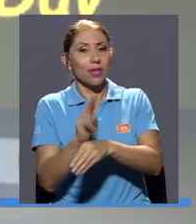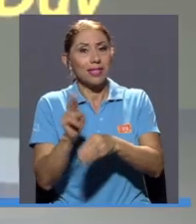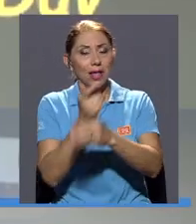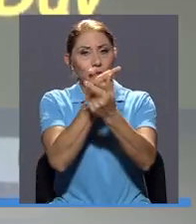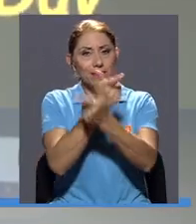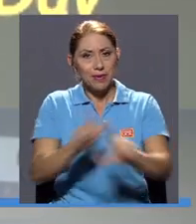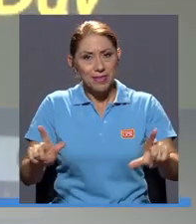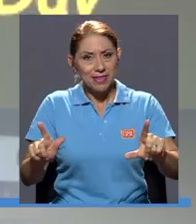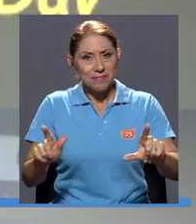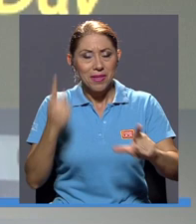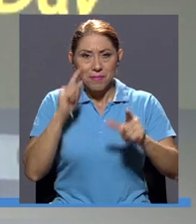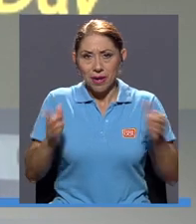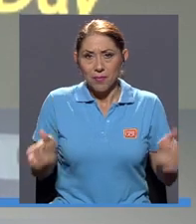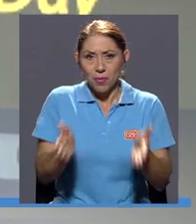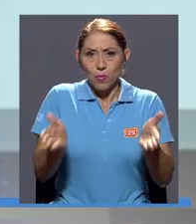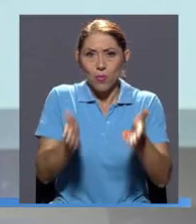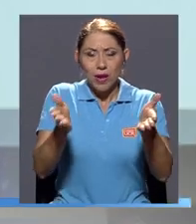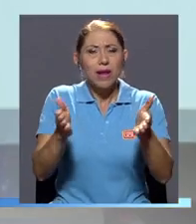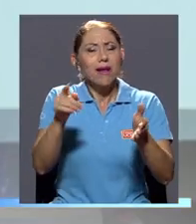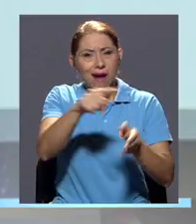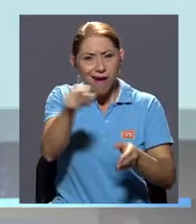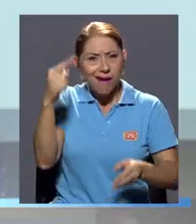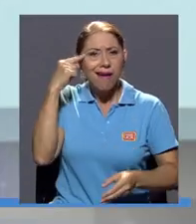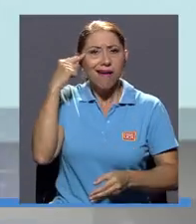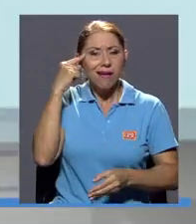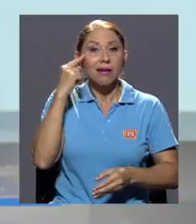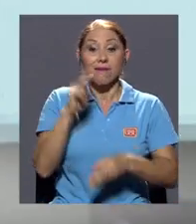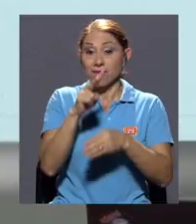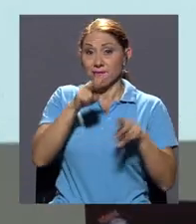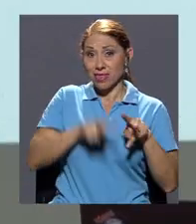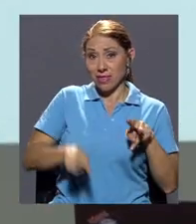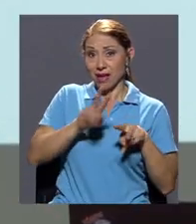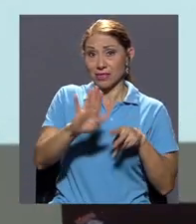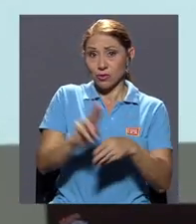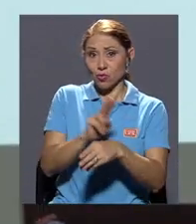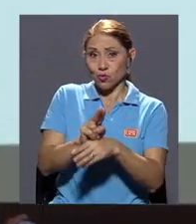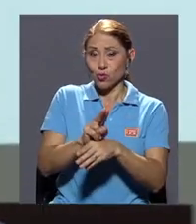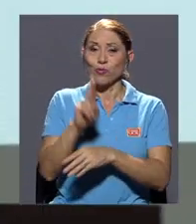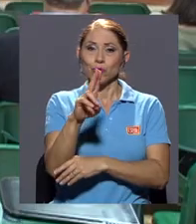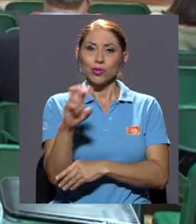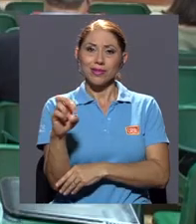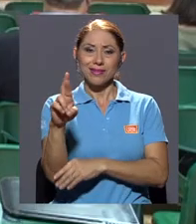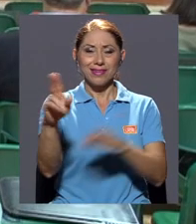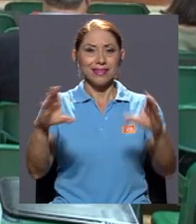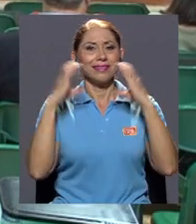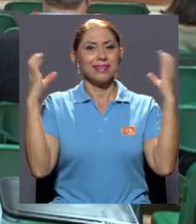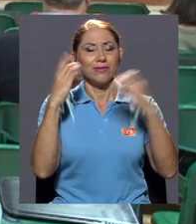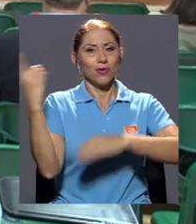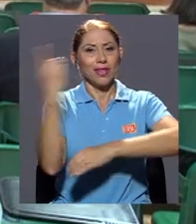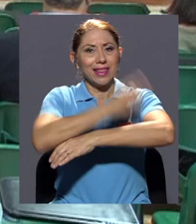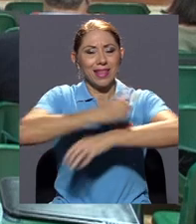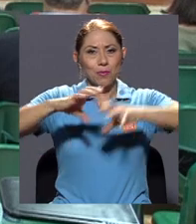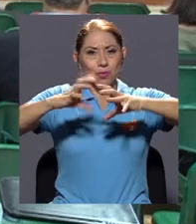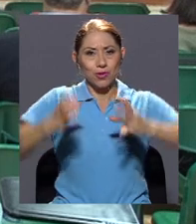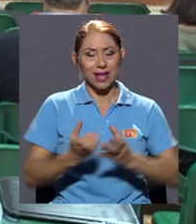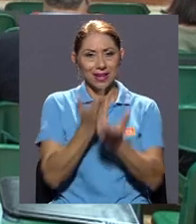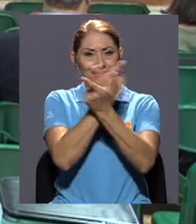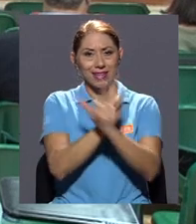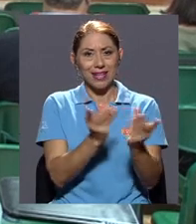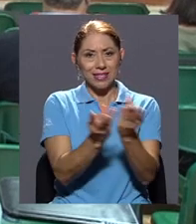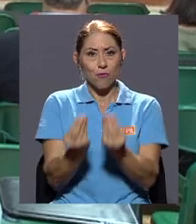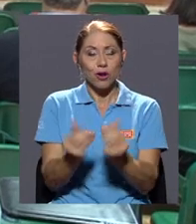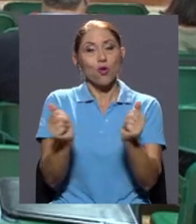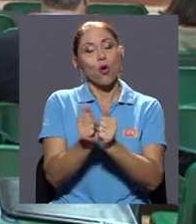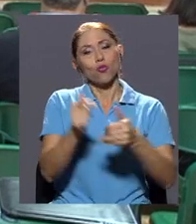fin de promover y concientizar sobre las ventajas de su uso, la UCR celebró el Día Mundial de la Libertad de Software con un ciclo de charlas